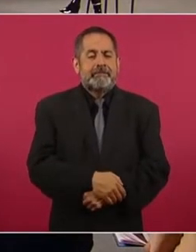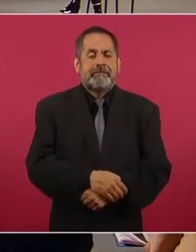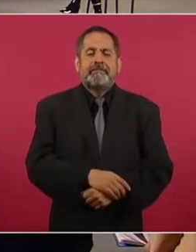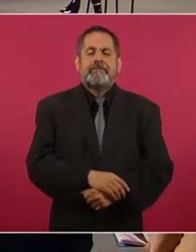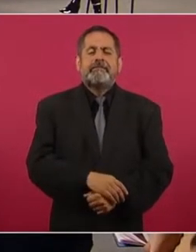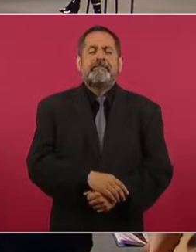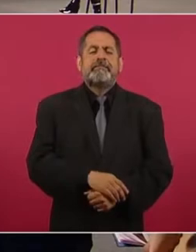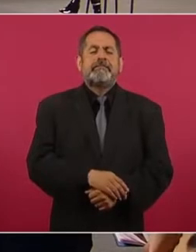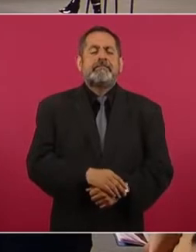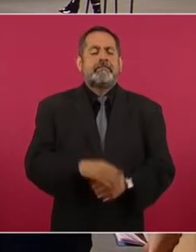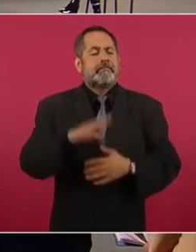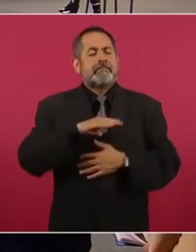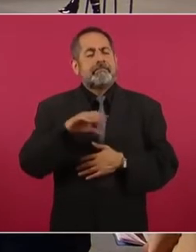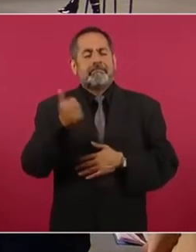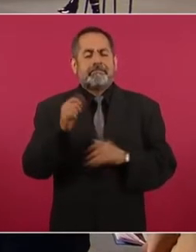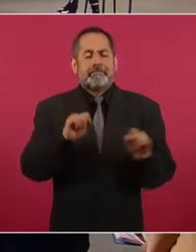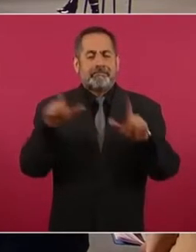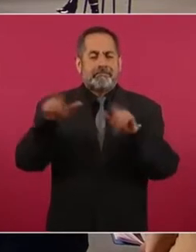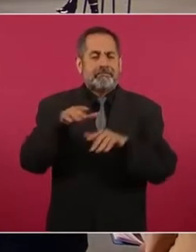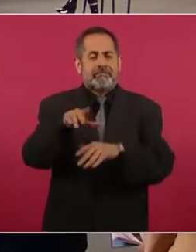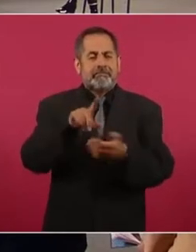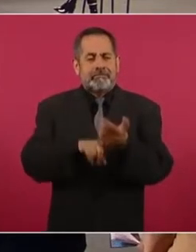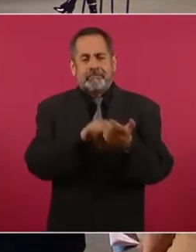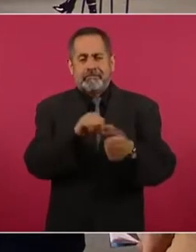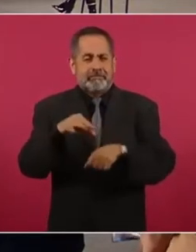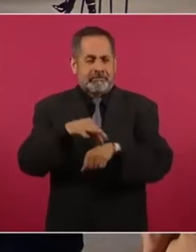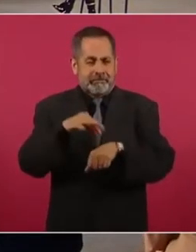otro sobre los médicos.